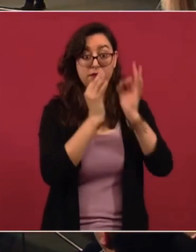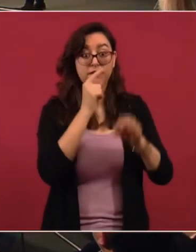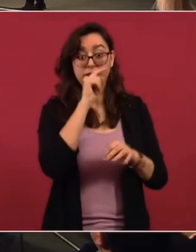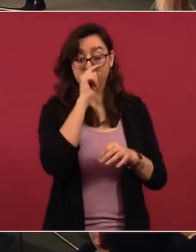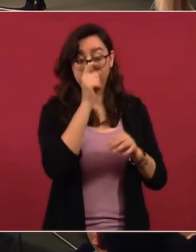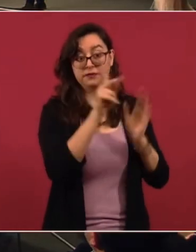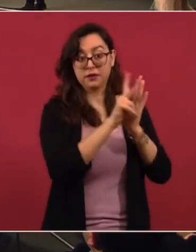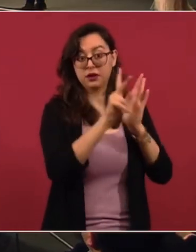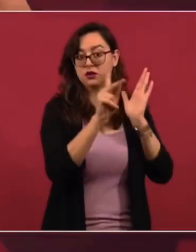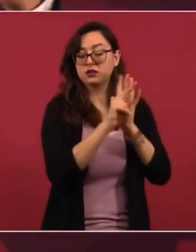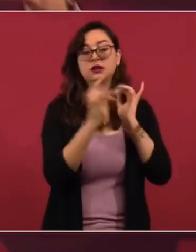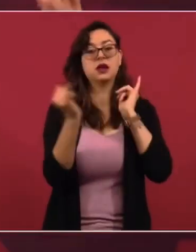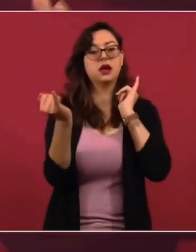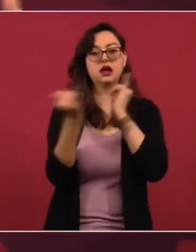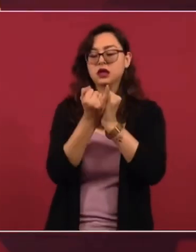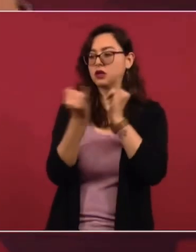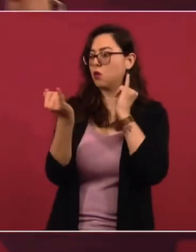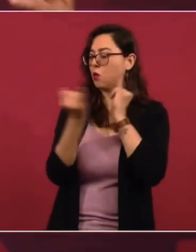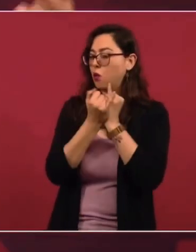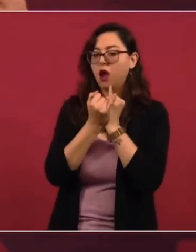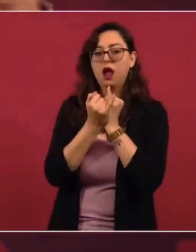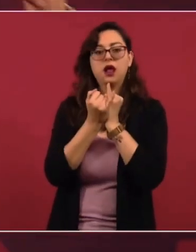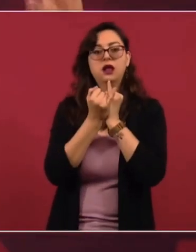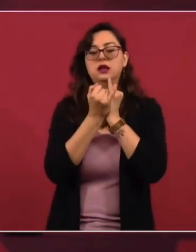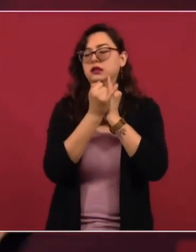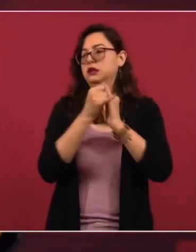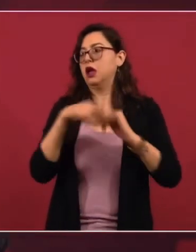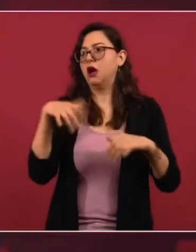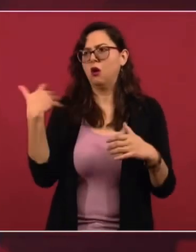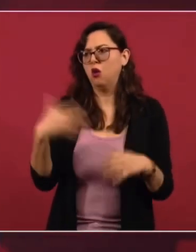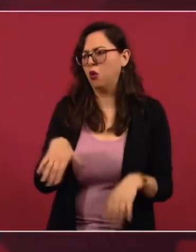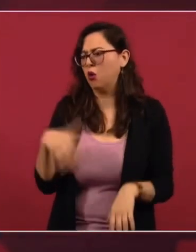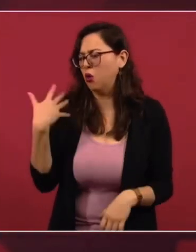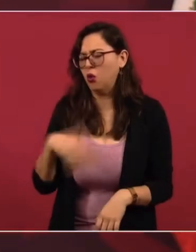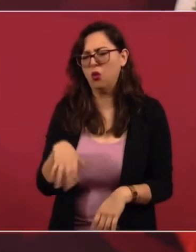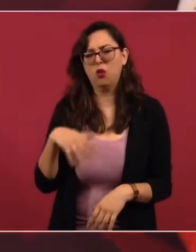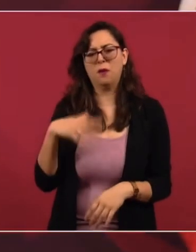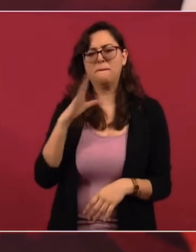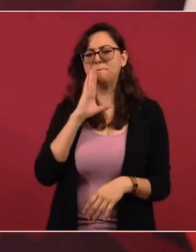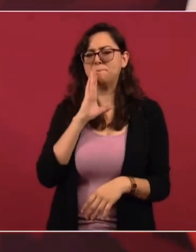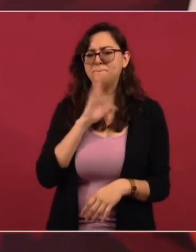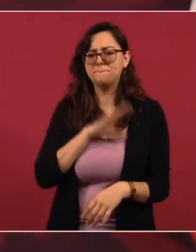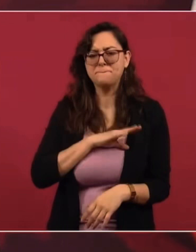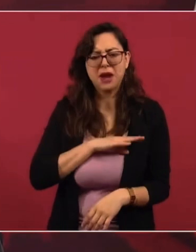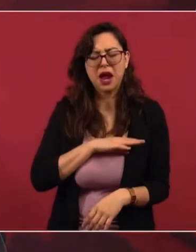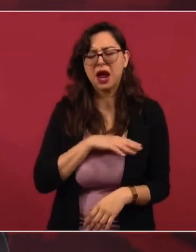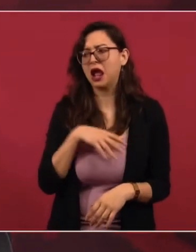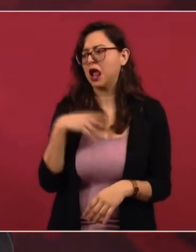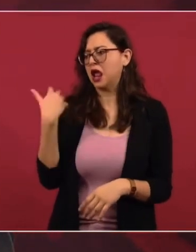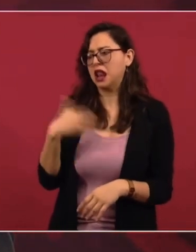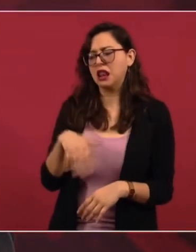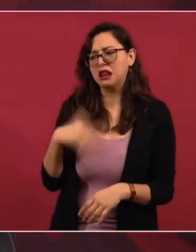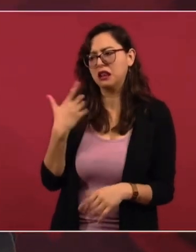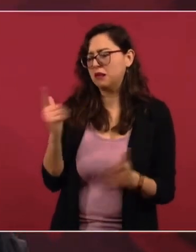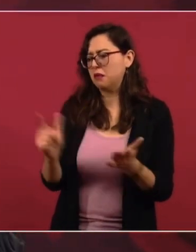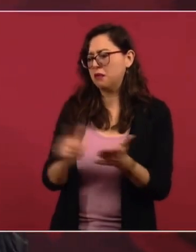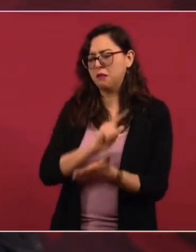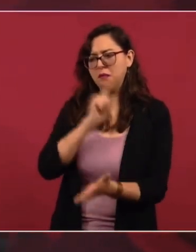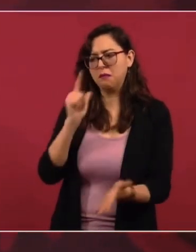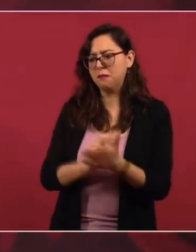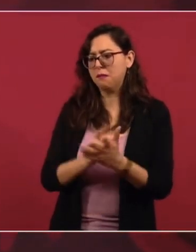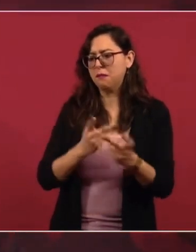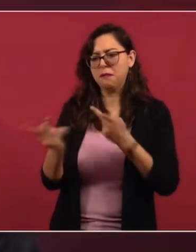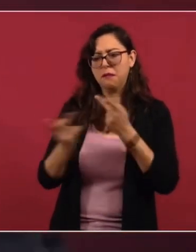hablando de que es un atentado a la democracia, igual que Krause aquí, cuando